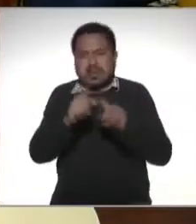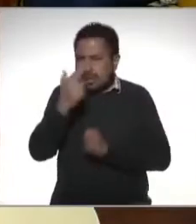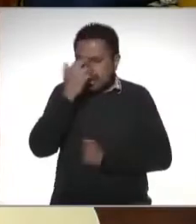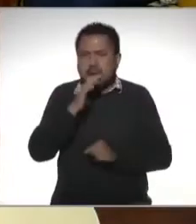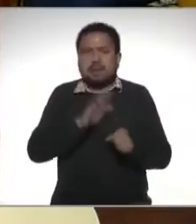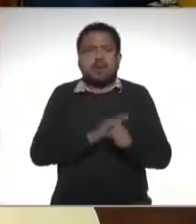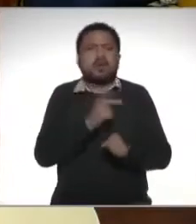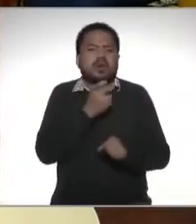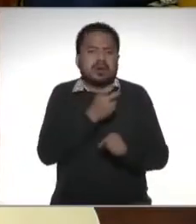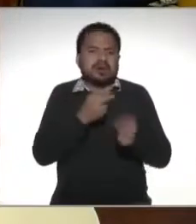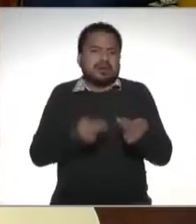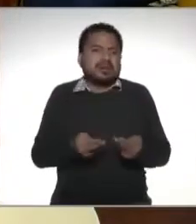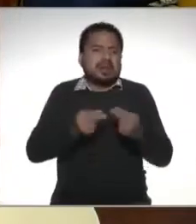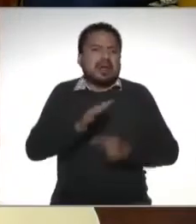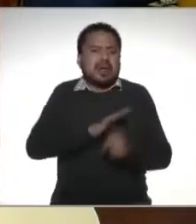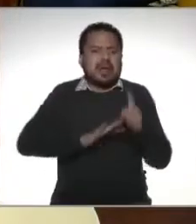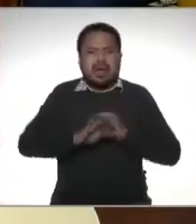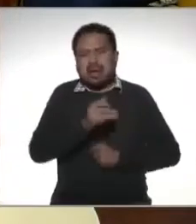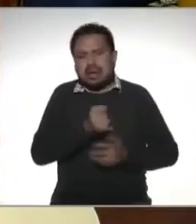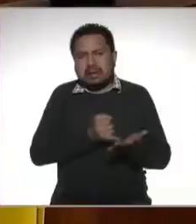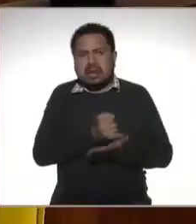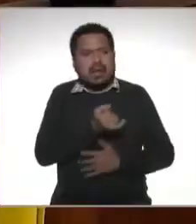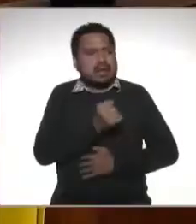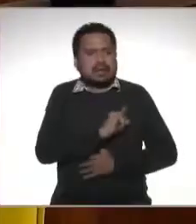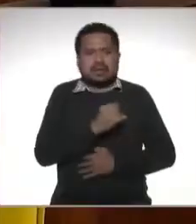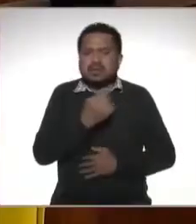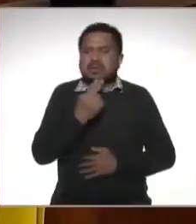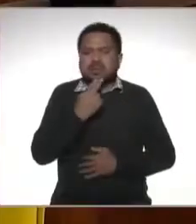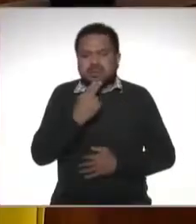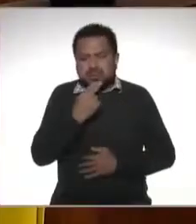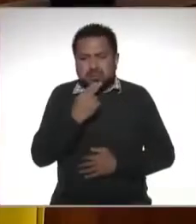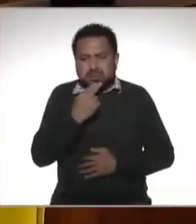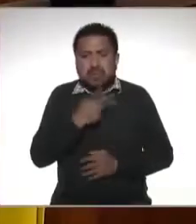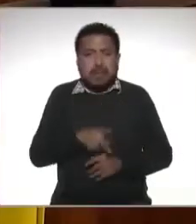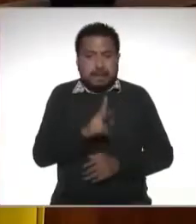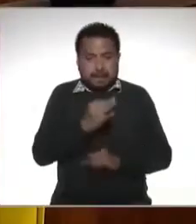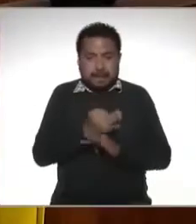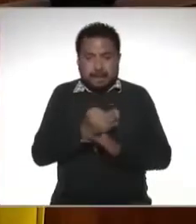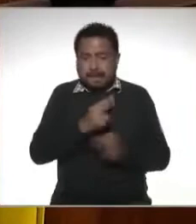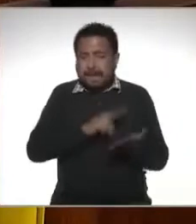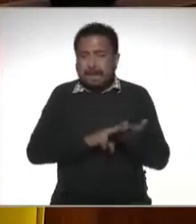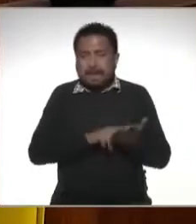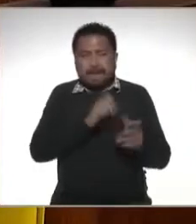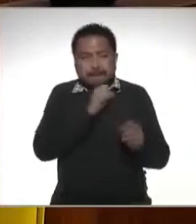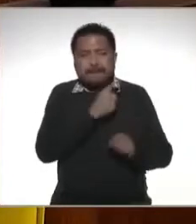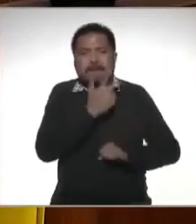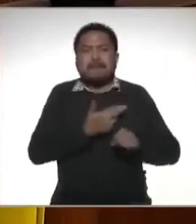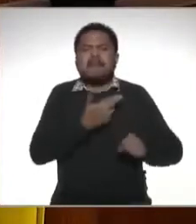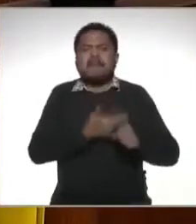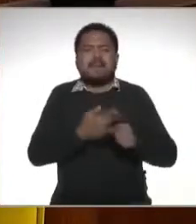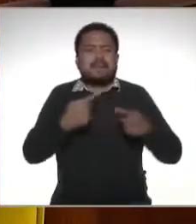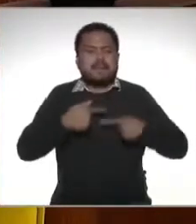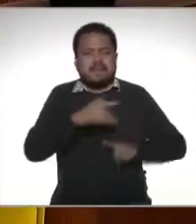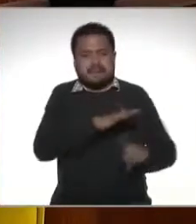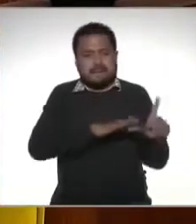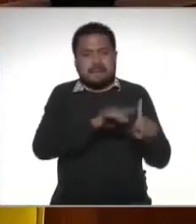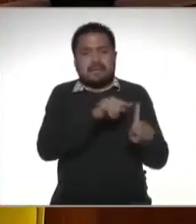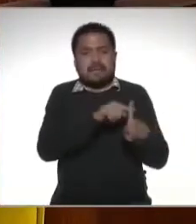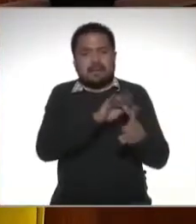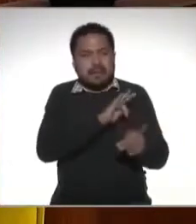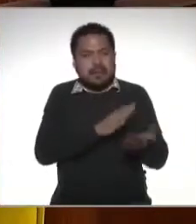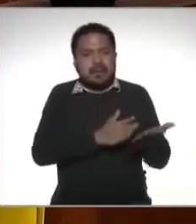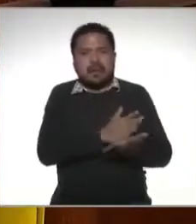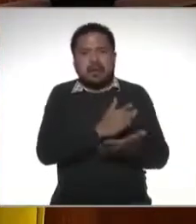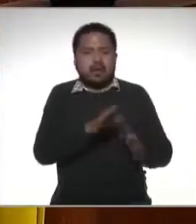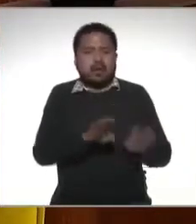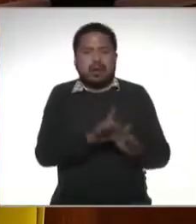cuales los negocios deciden operar de esa forma aquí evidentemente cae en la responsabilidad de estas personas meterse a